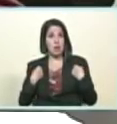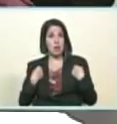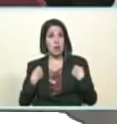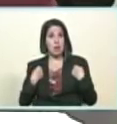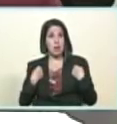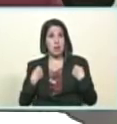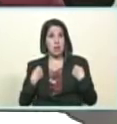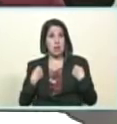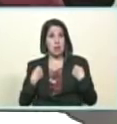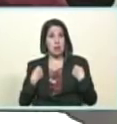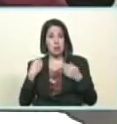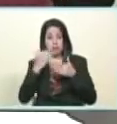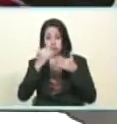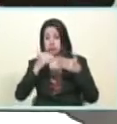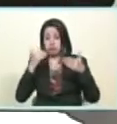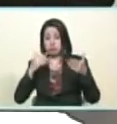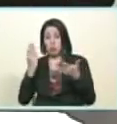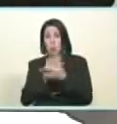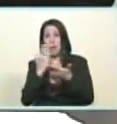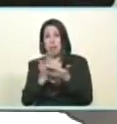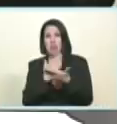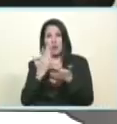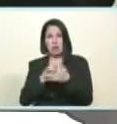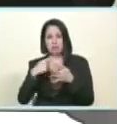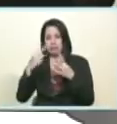con sus cuadernos